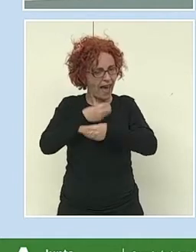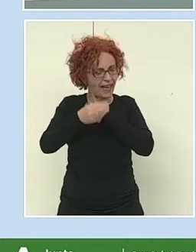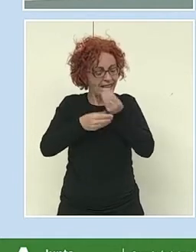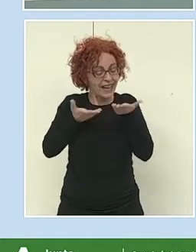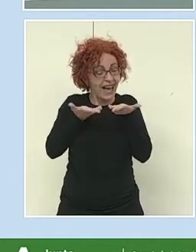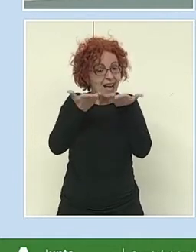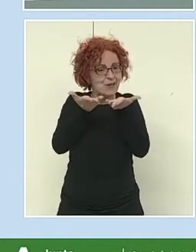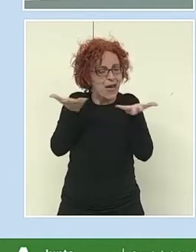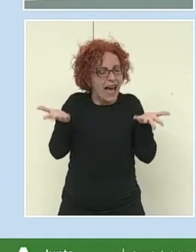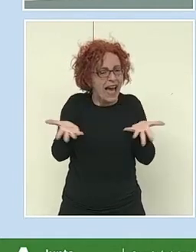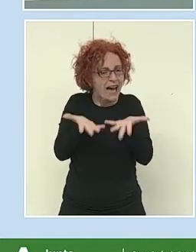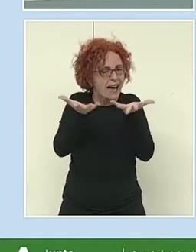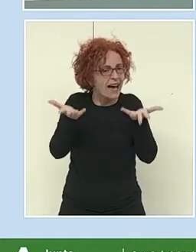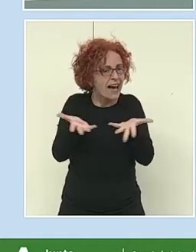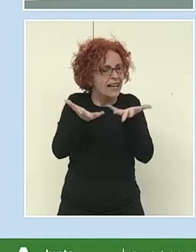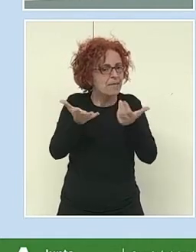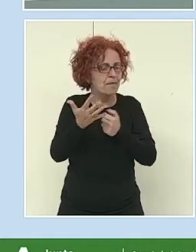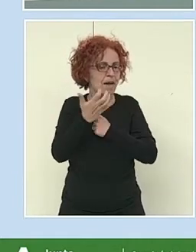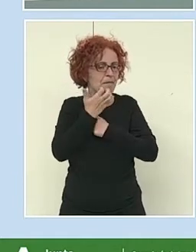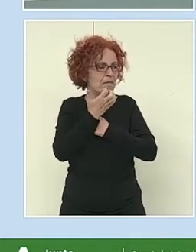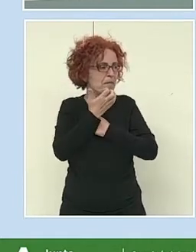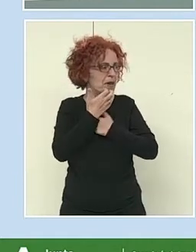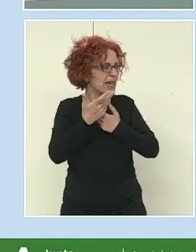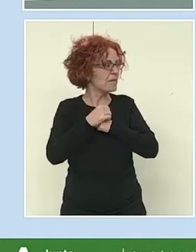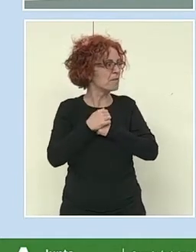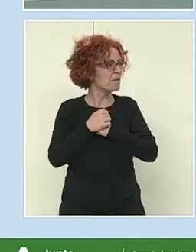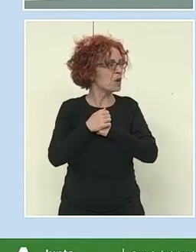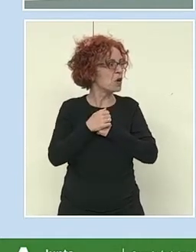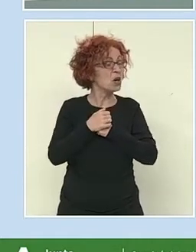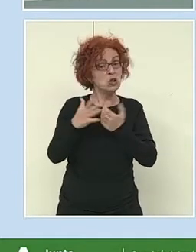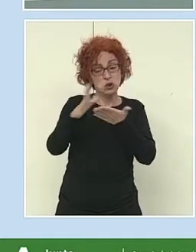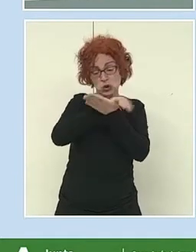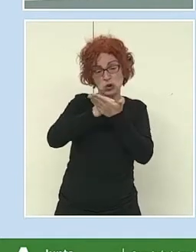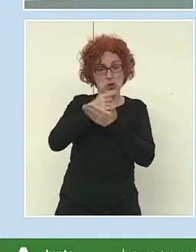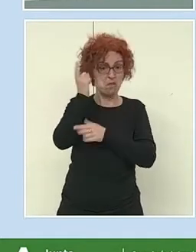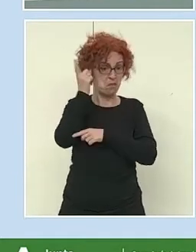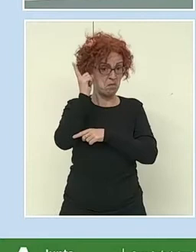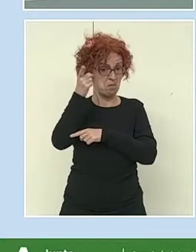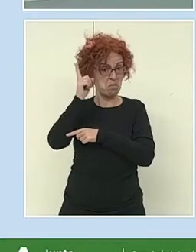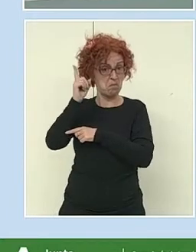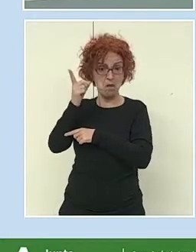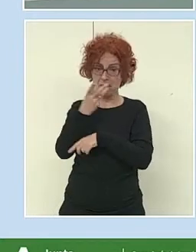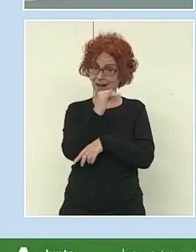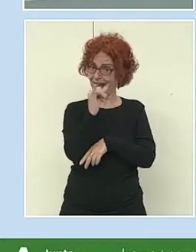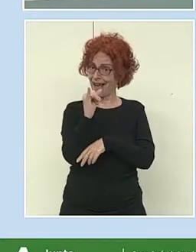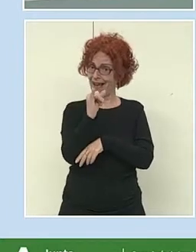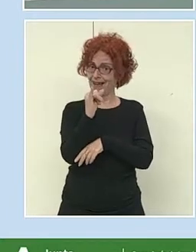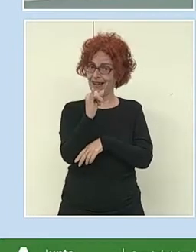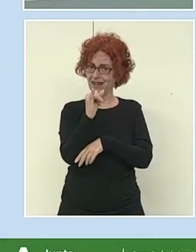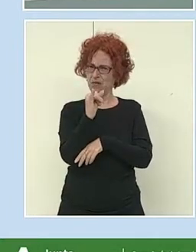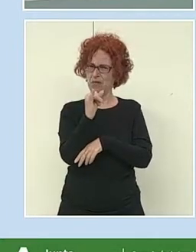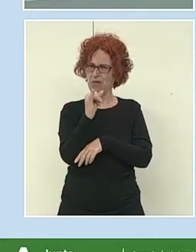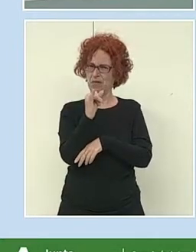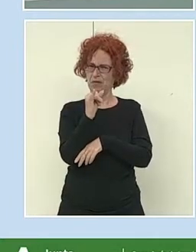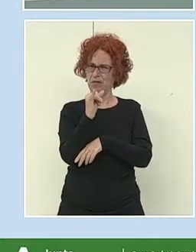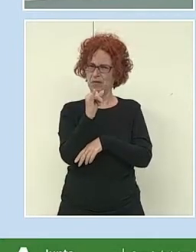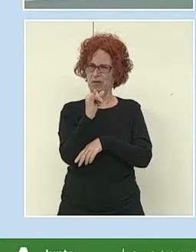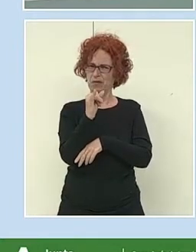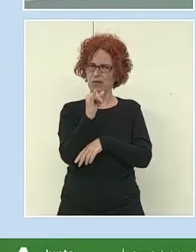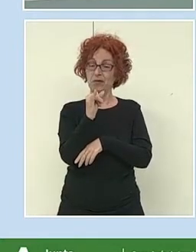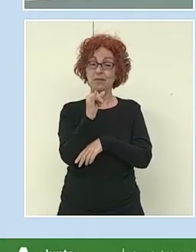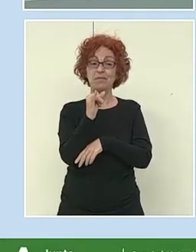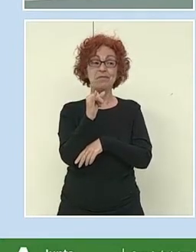por ejemplo, en este caso, el smartphone, que casi todo el mundo tiene uno. No, todo el mundo tiene uno.